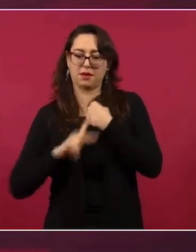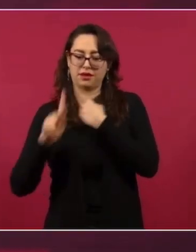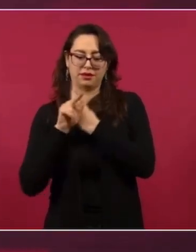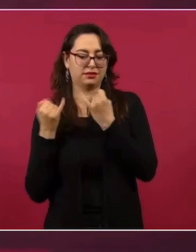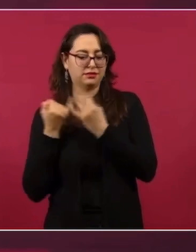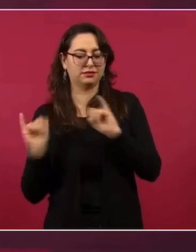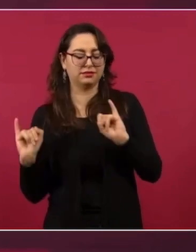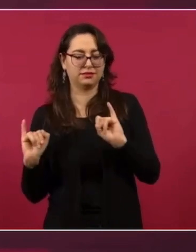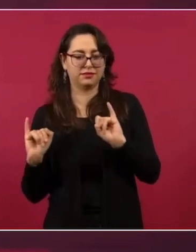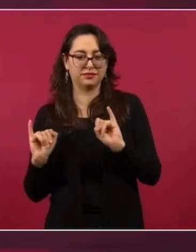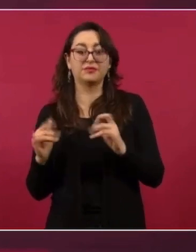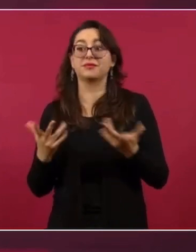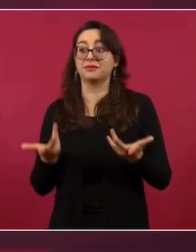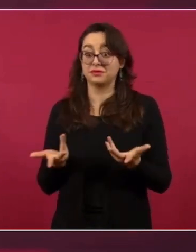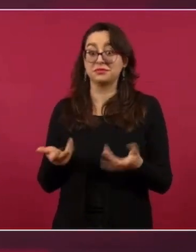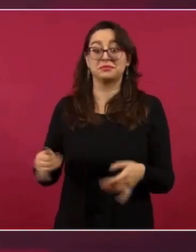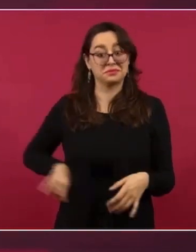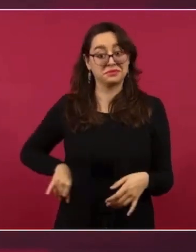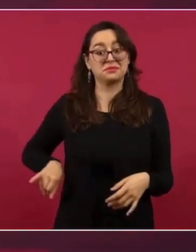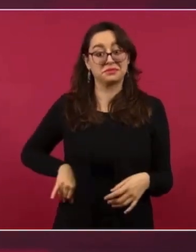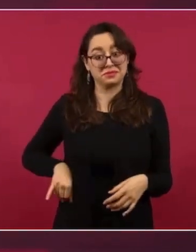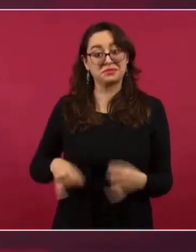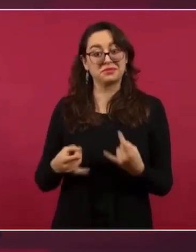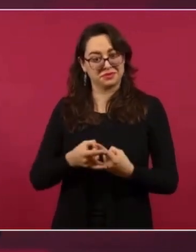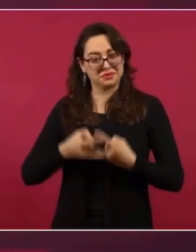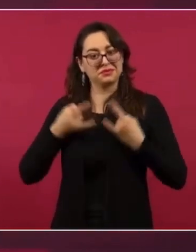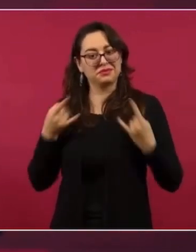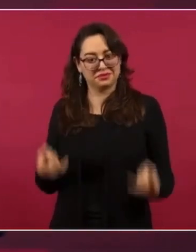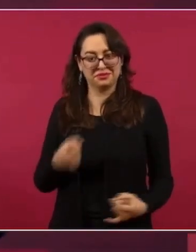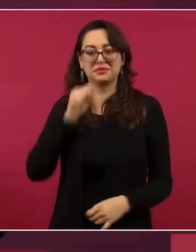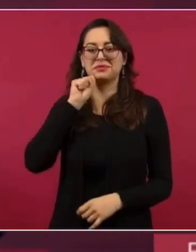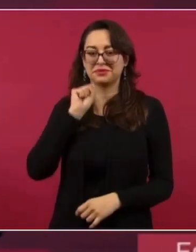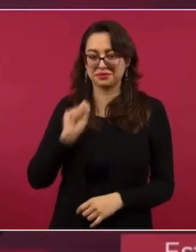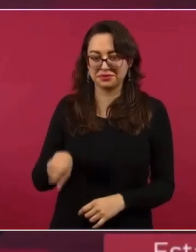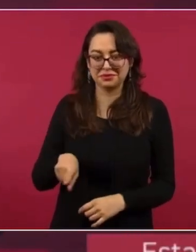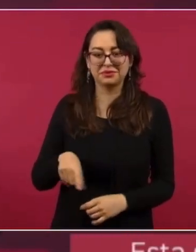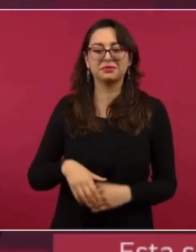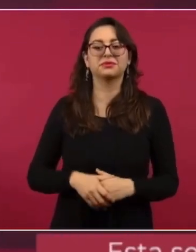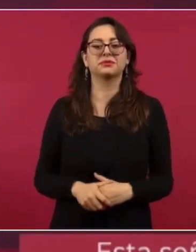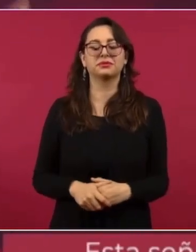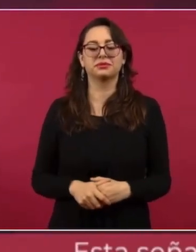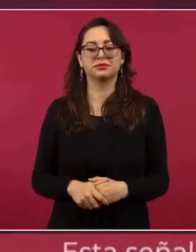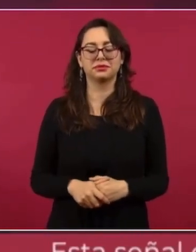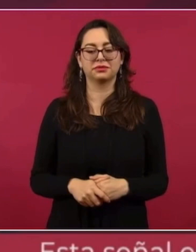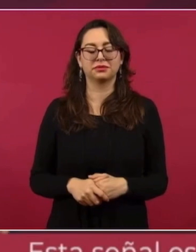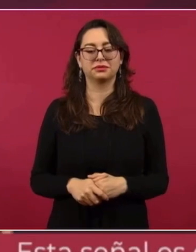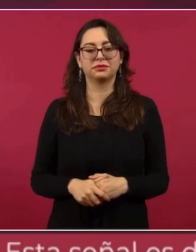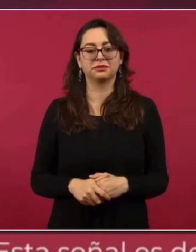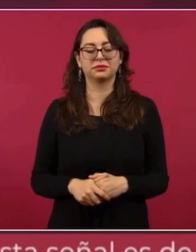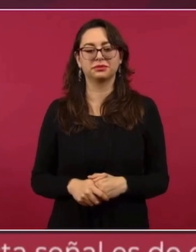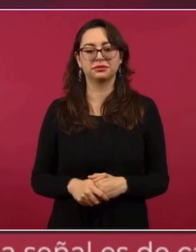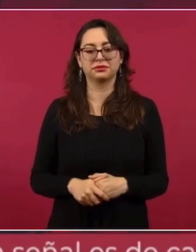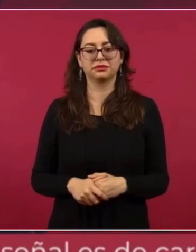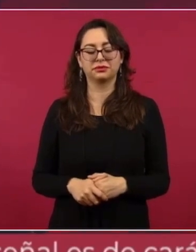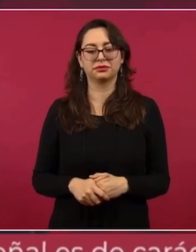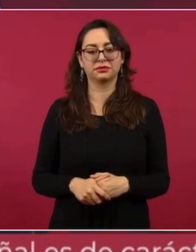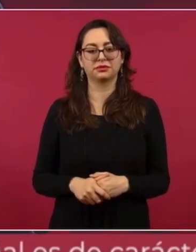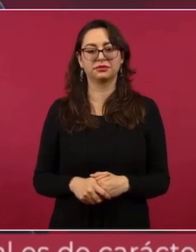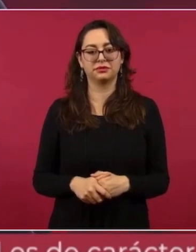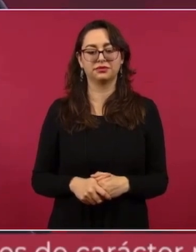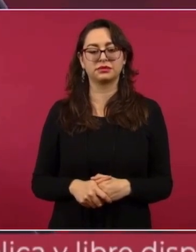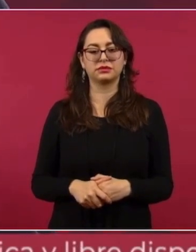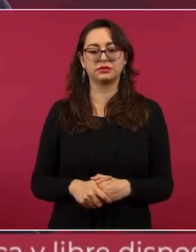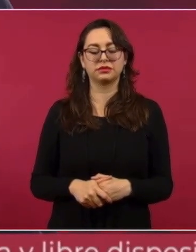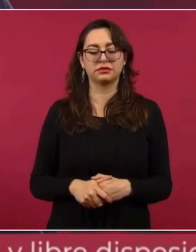Entonces, se separa Panamá de